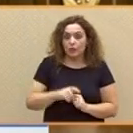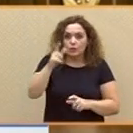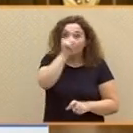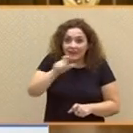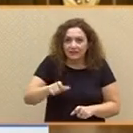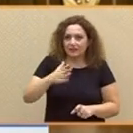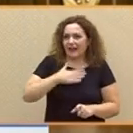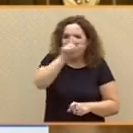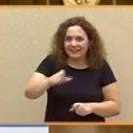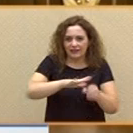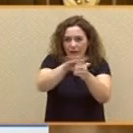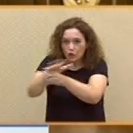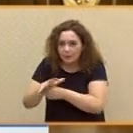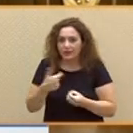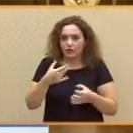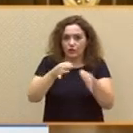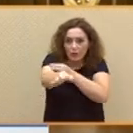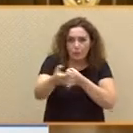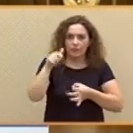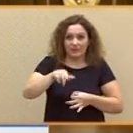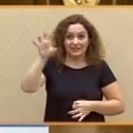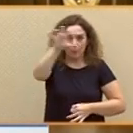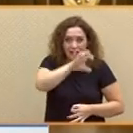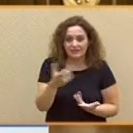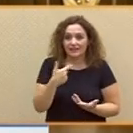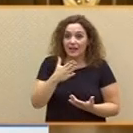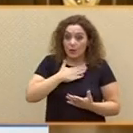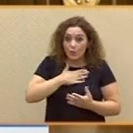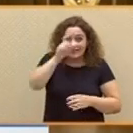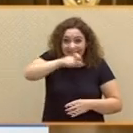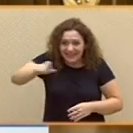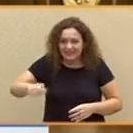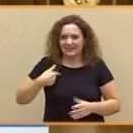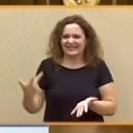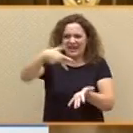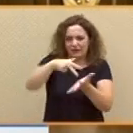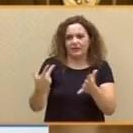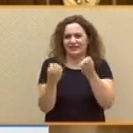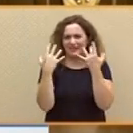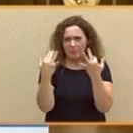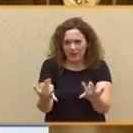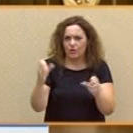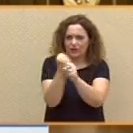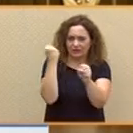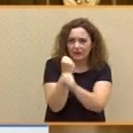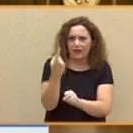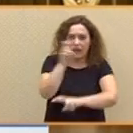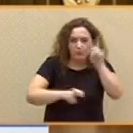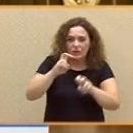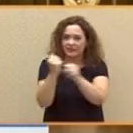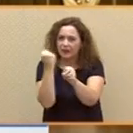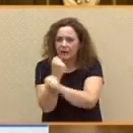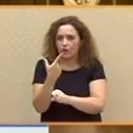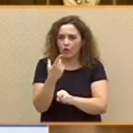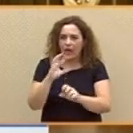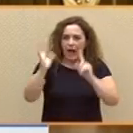la gente de los barrios y pueblos de este país de países. Nuestra gente se levanta temprano a trabajar, a buscar trabajo, a sacar su pequeño negocio